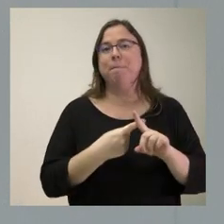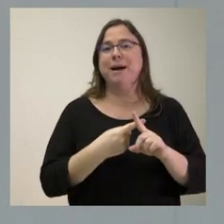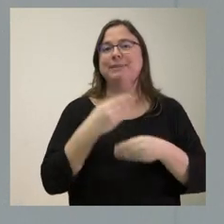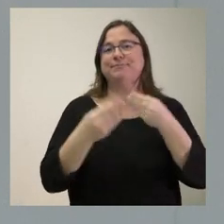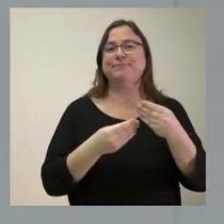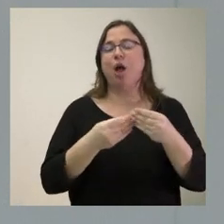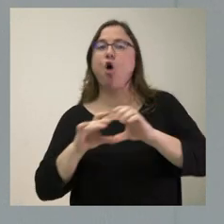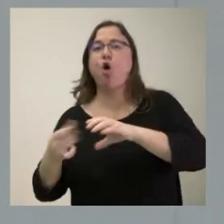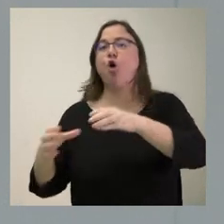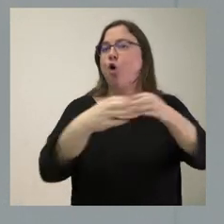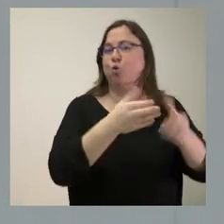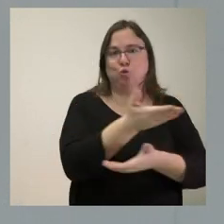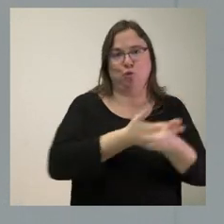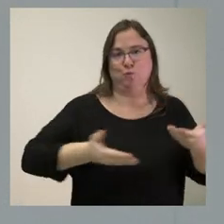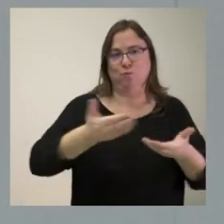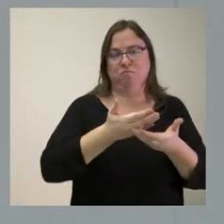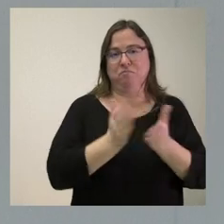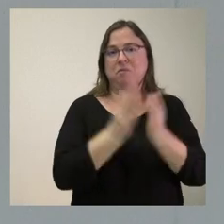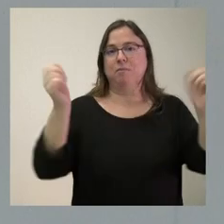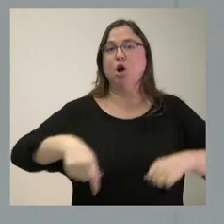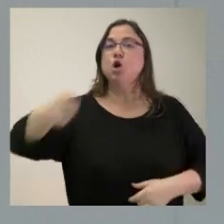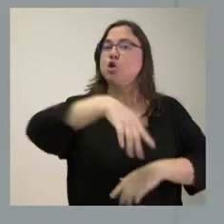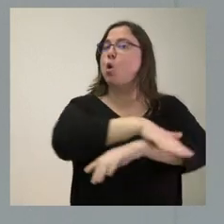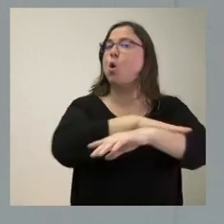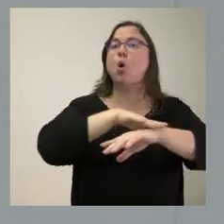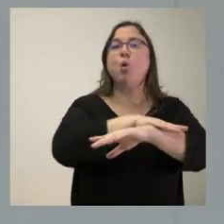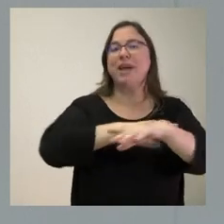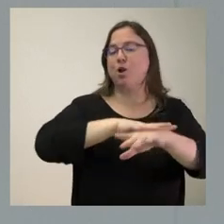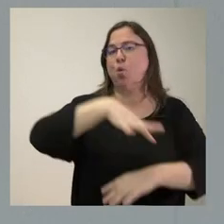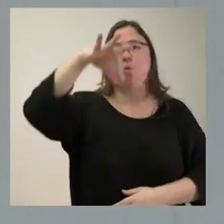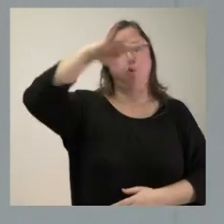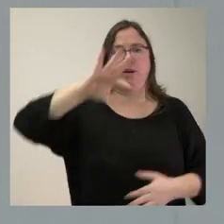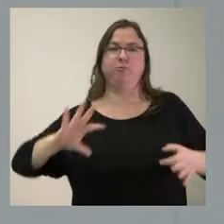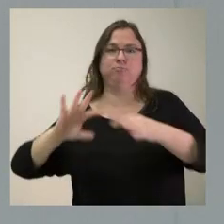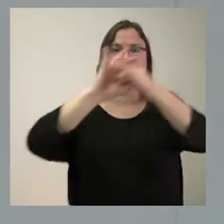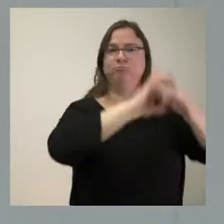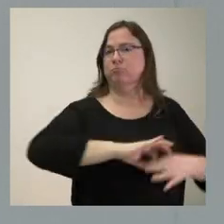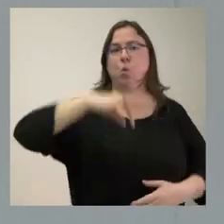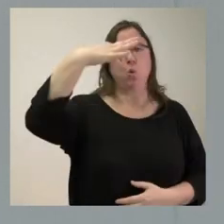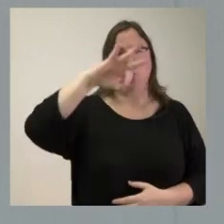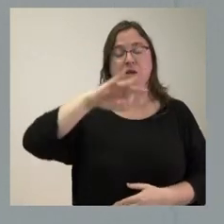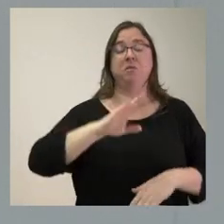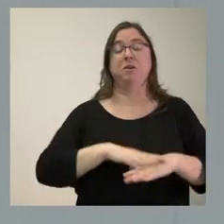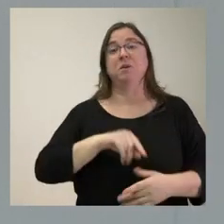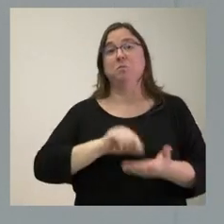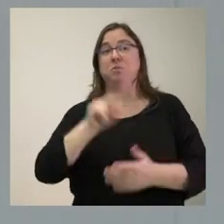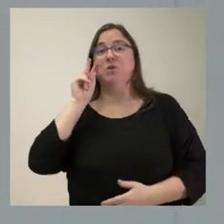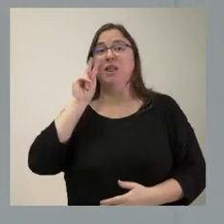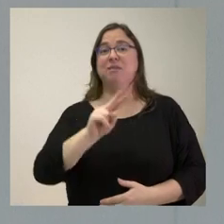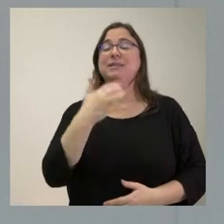conjunta y coordinada. Formamos un Gobierno único y, por tanto, desde ese punto de vista, el quien